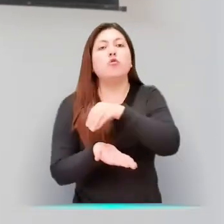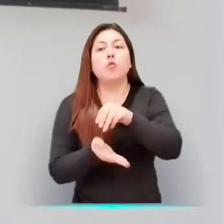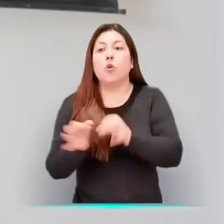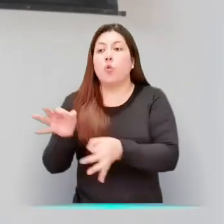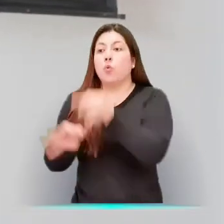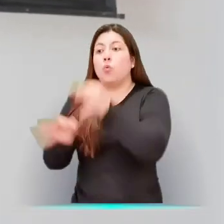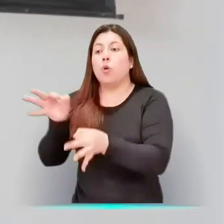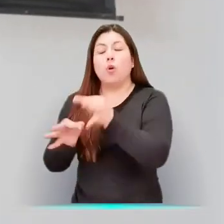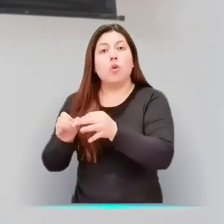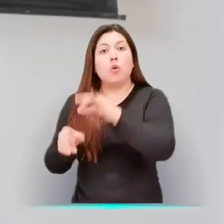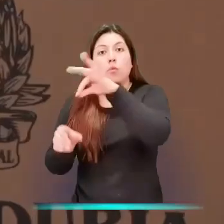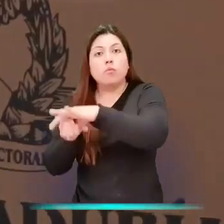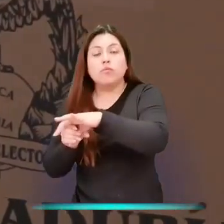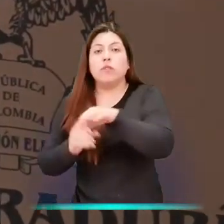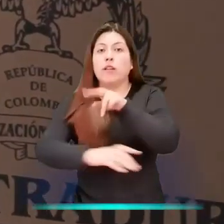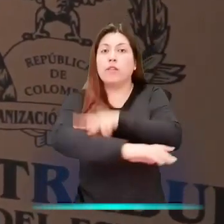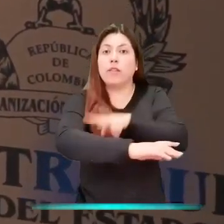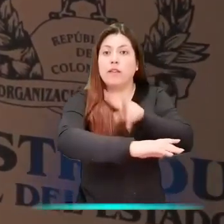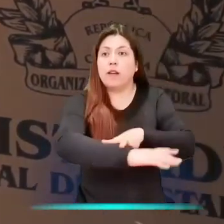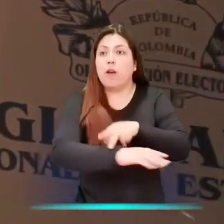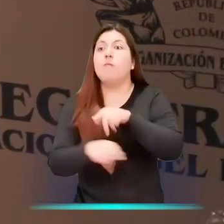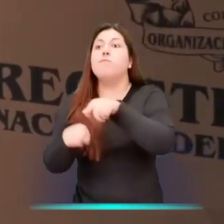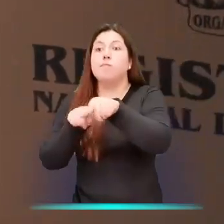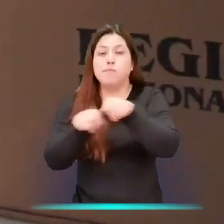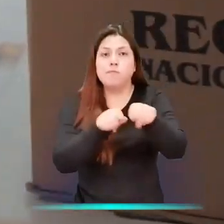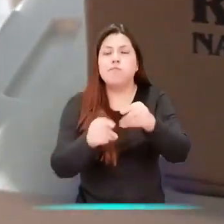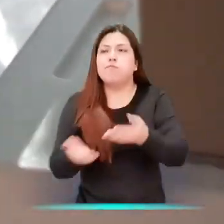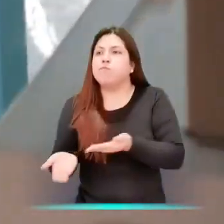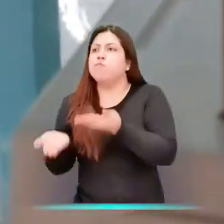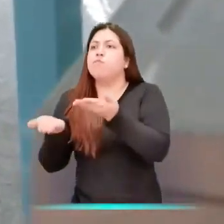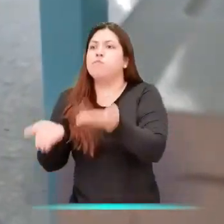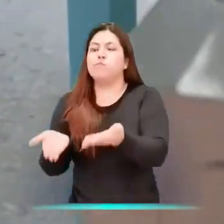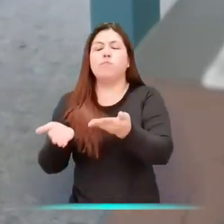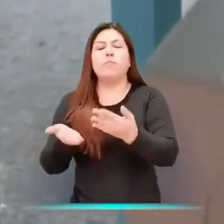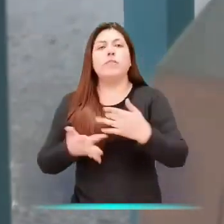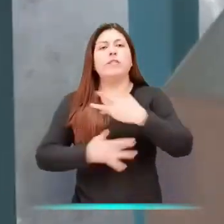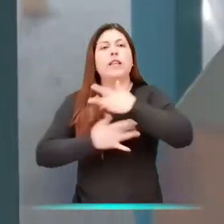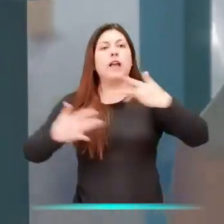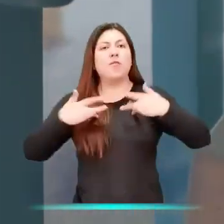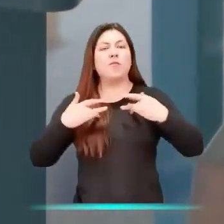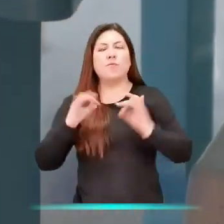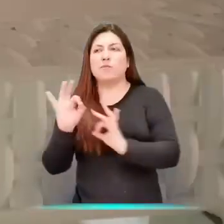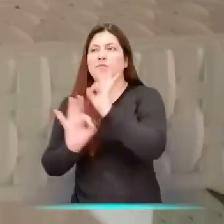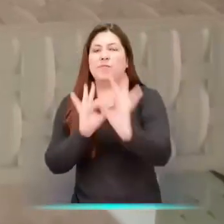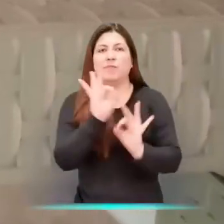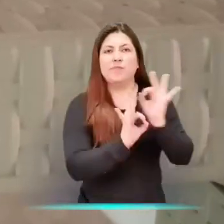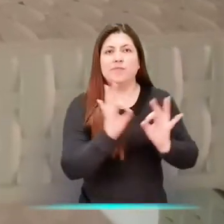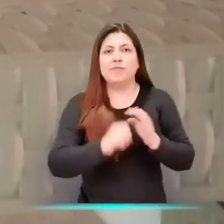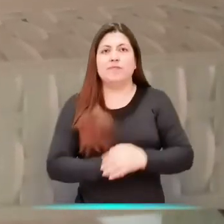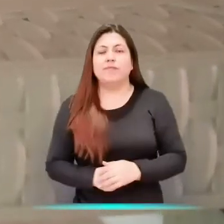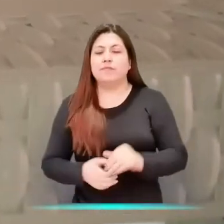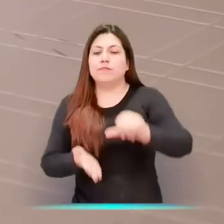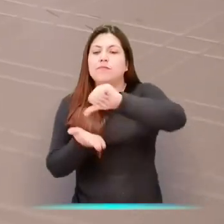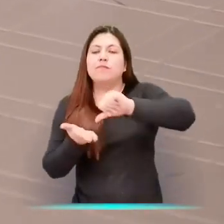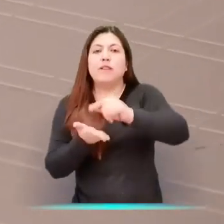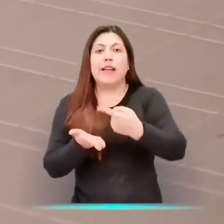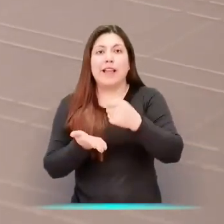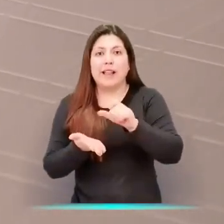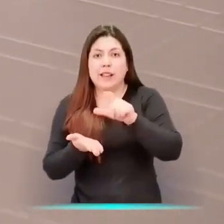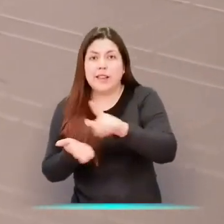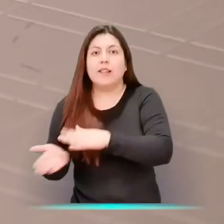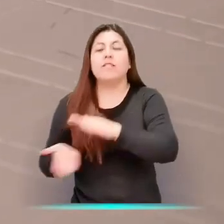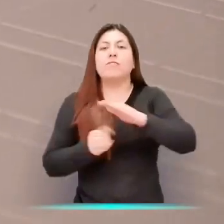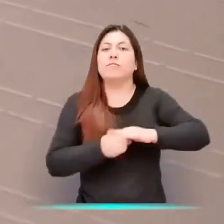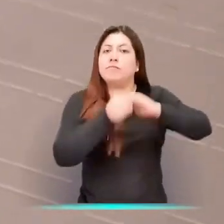los jurados de votación y nuestros funcionarios delegados tengan toda la bioseguridad necesaria. Se cuenta con el gel